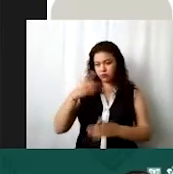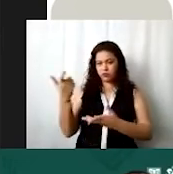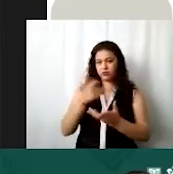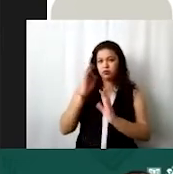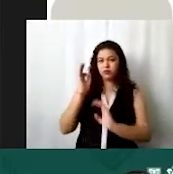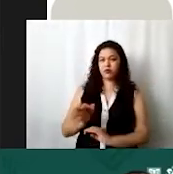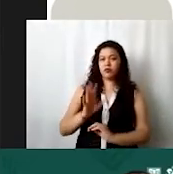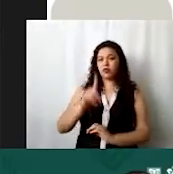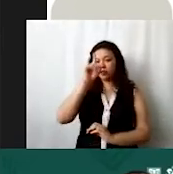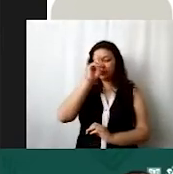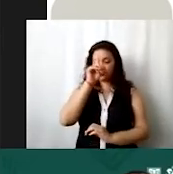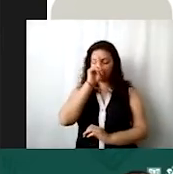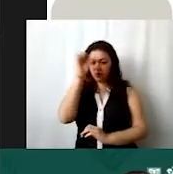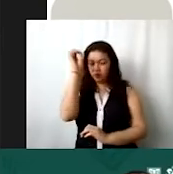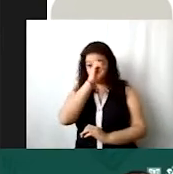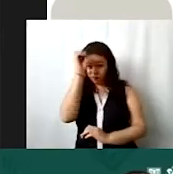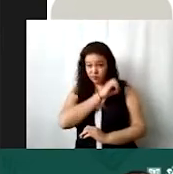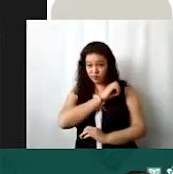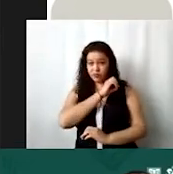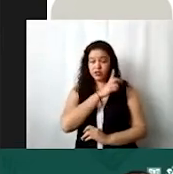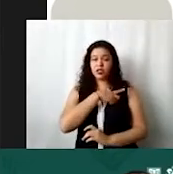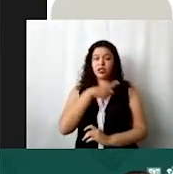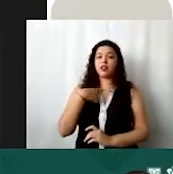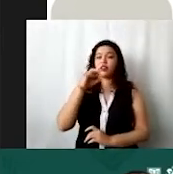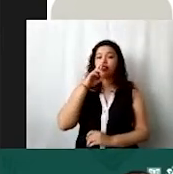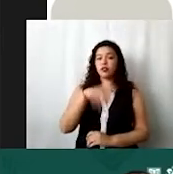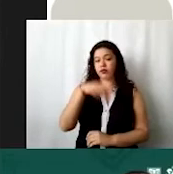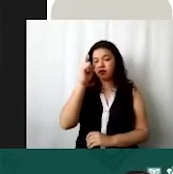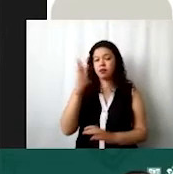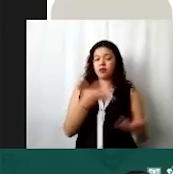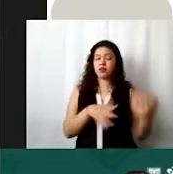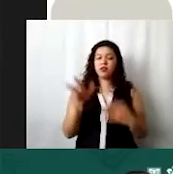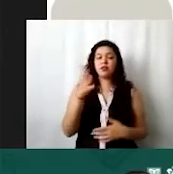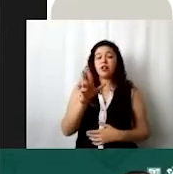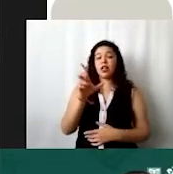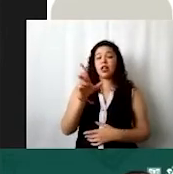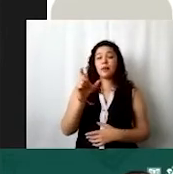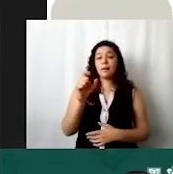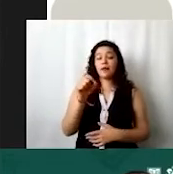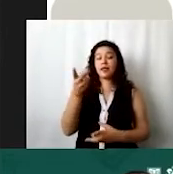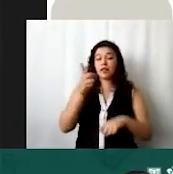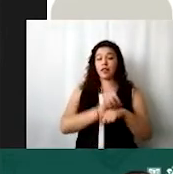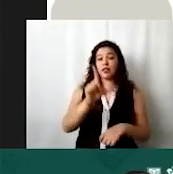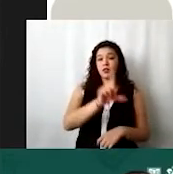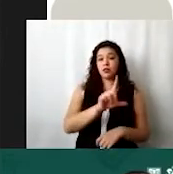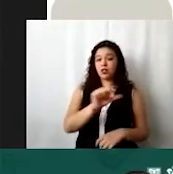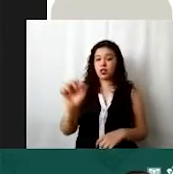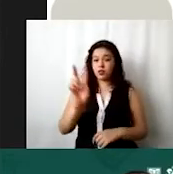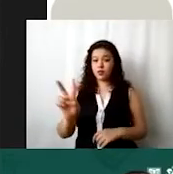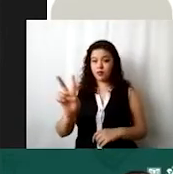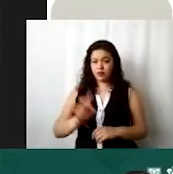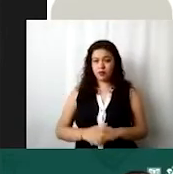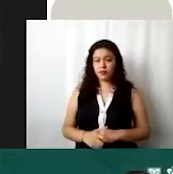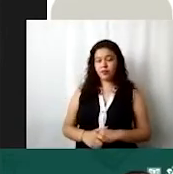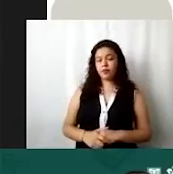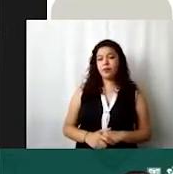unas observaciones las cuales deben dar respuesta en un plazo de no mayor a 20 días hábiles ¿sale? y